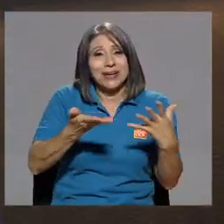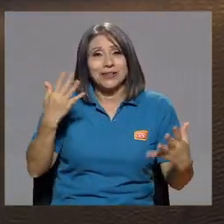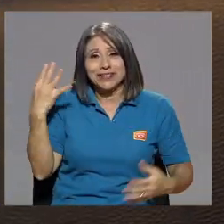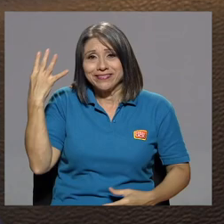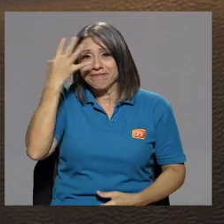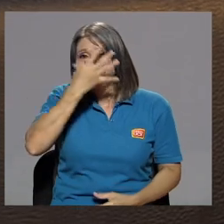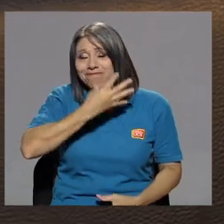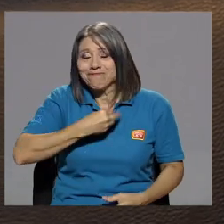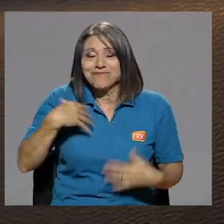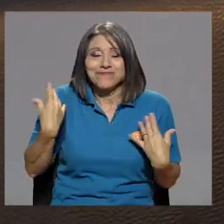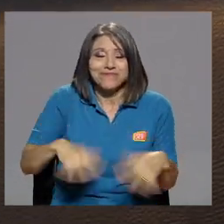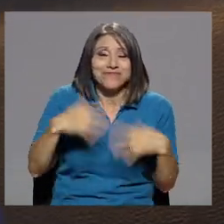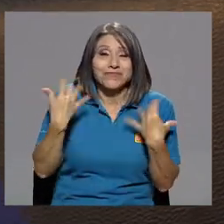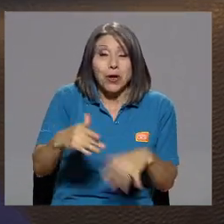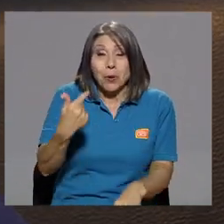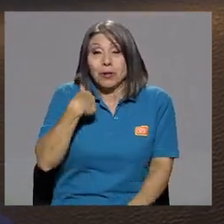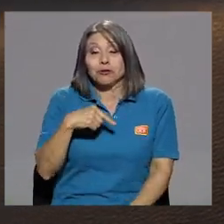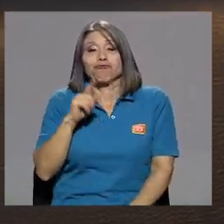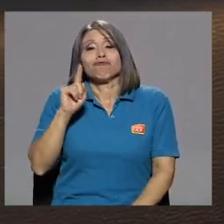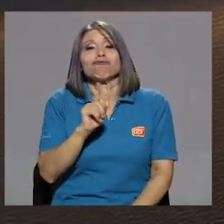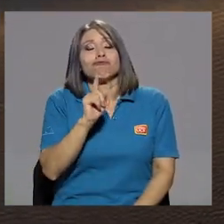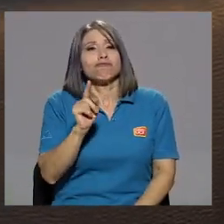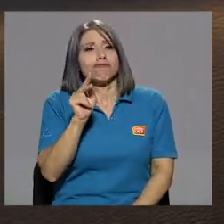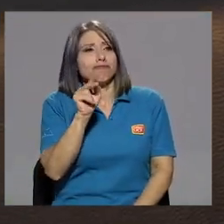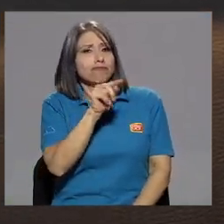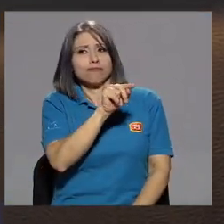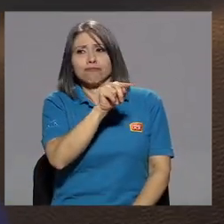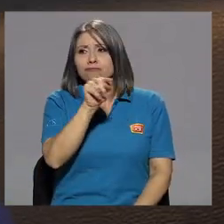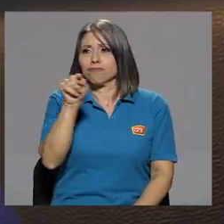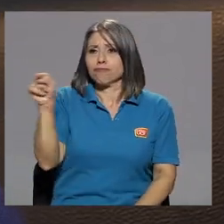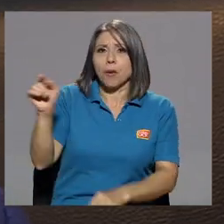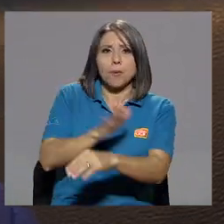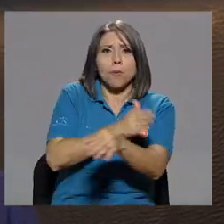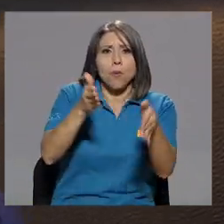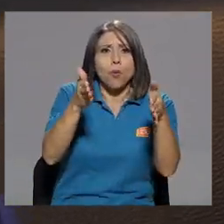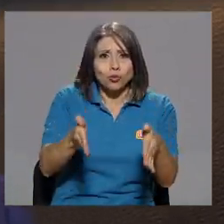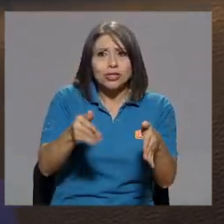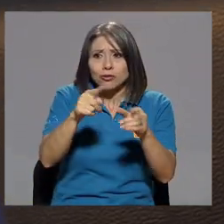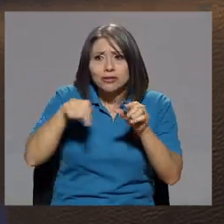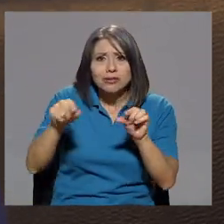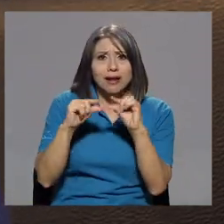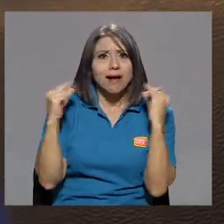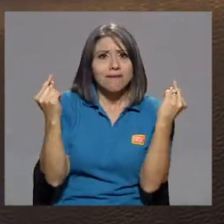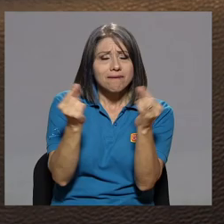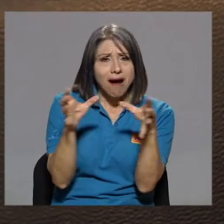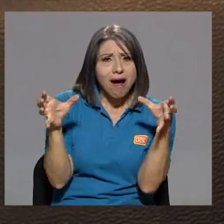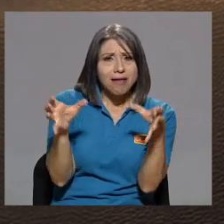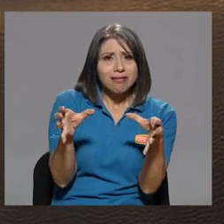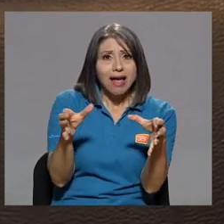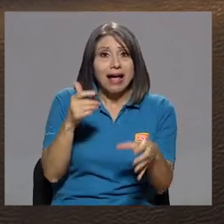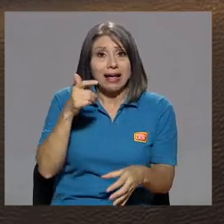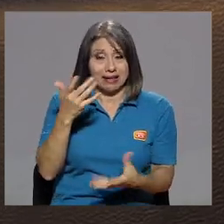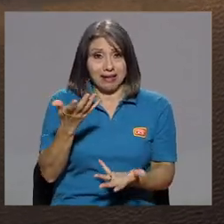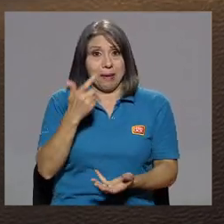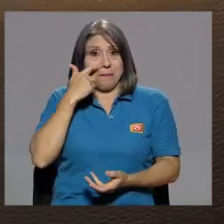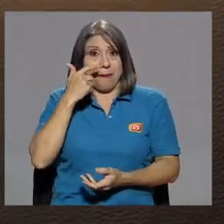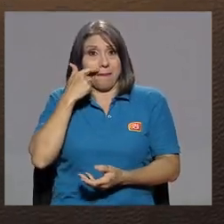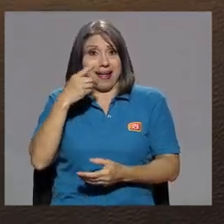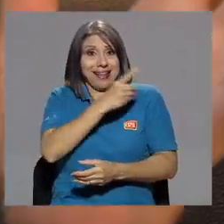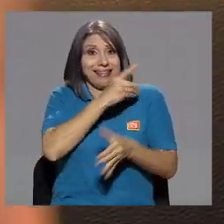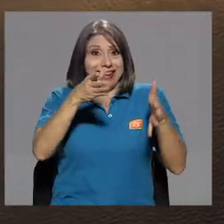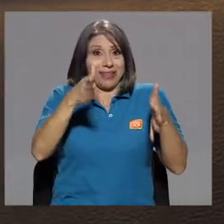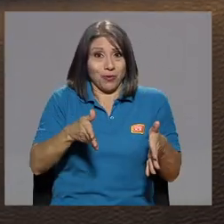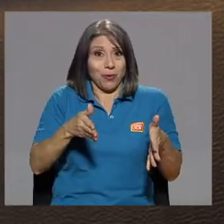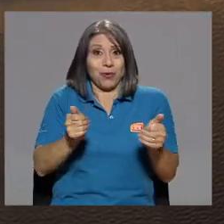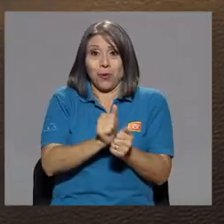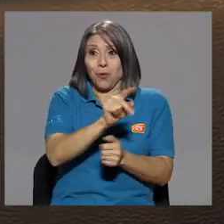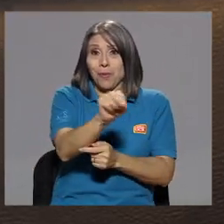linda. entonces, ahí, cuando yo entré y vi los músicos, eran músicos de la banda. Que papá era el director y